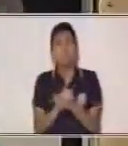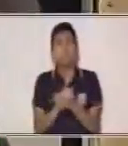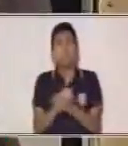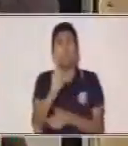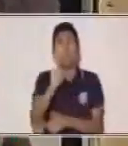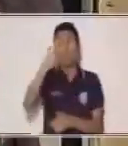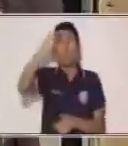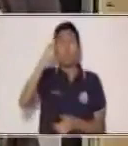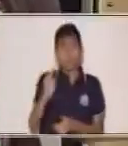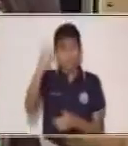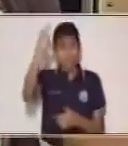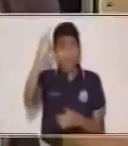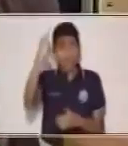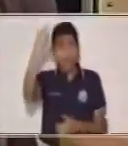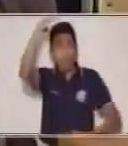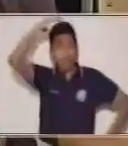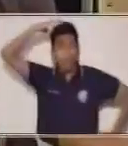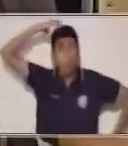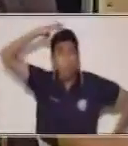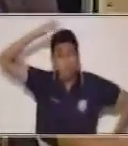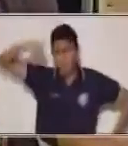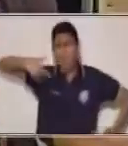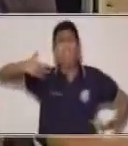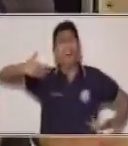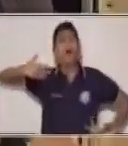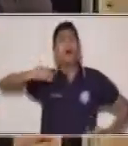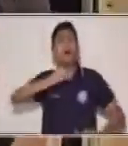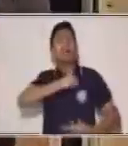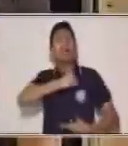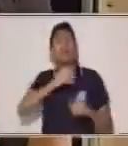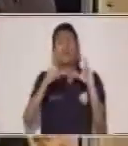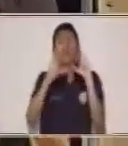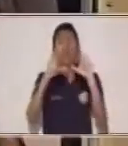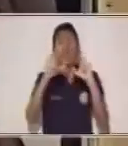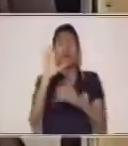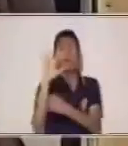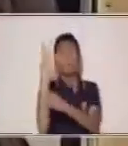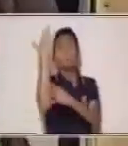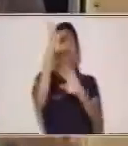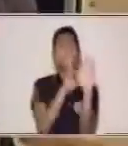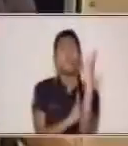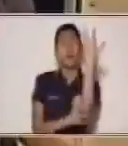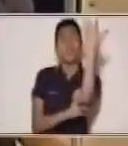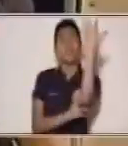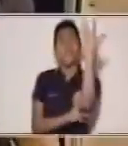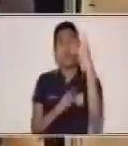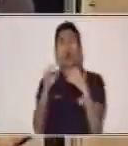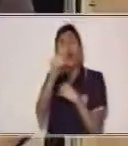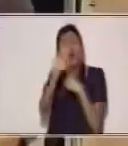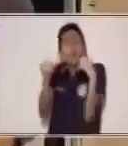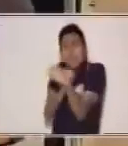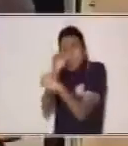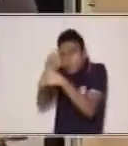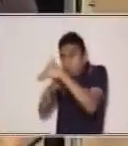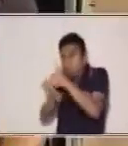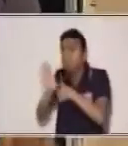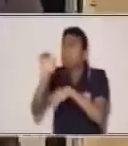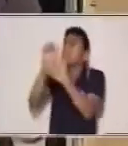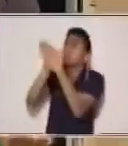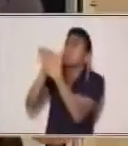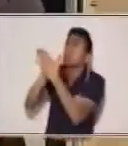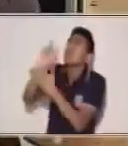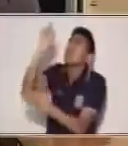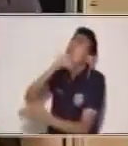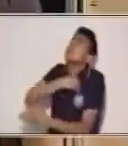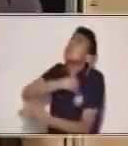empleo y dijo que quería hacer guardabosques. Los empleados se rieron al oírlo y le dijeron que no